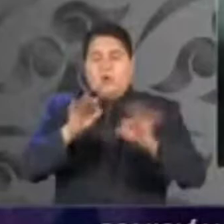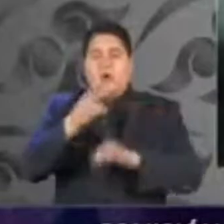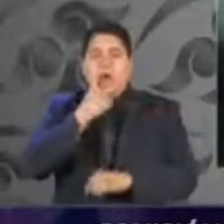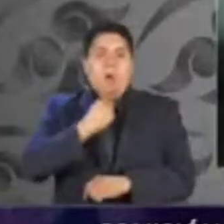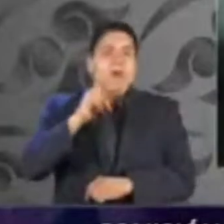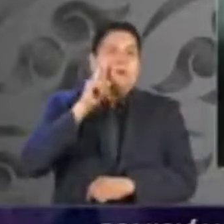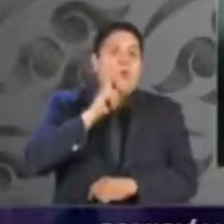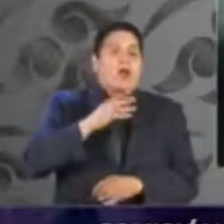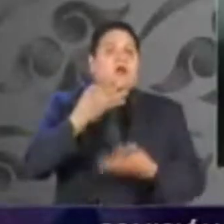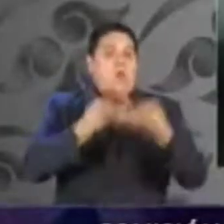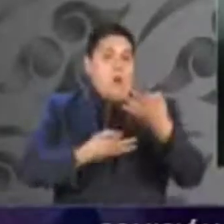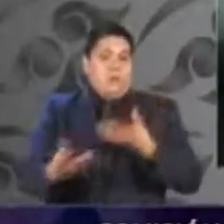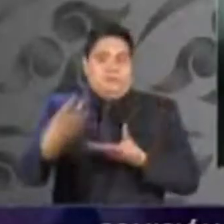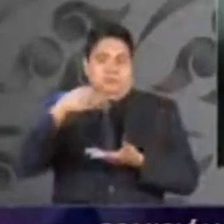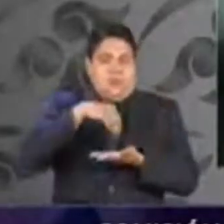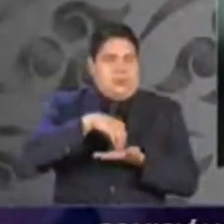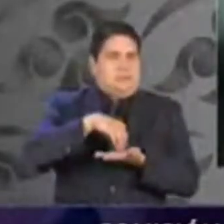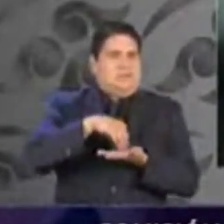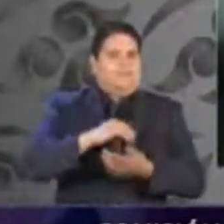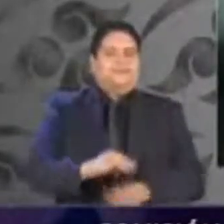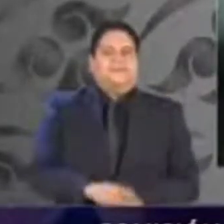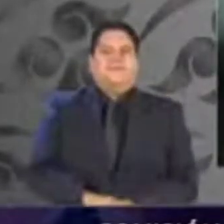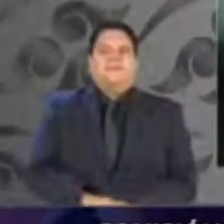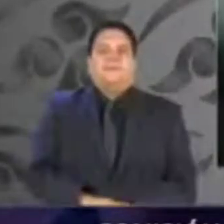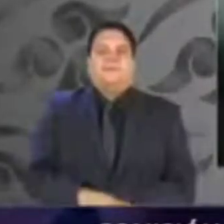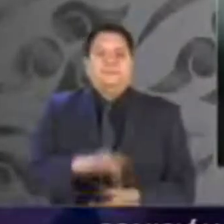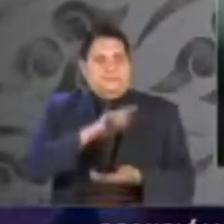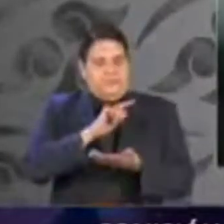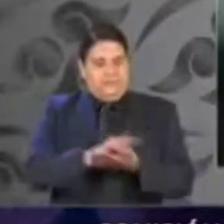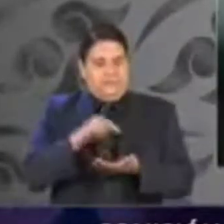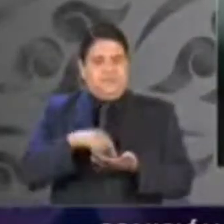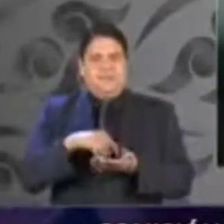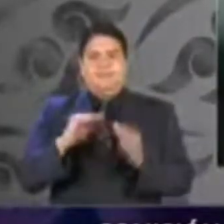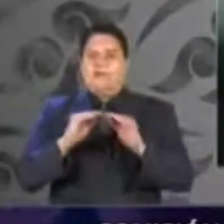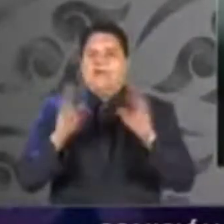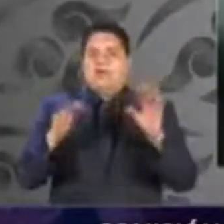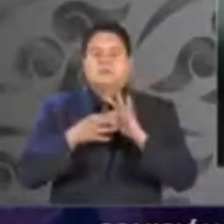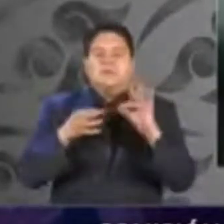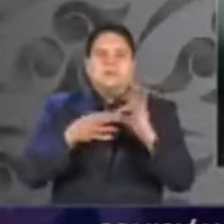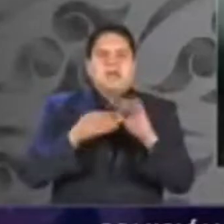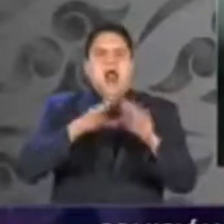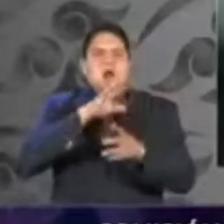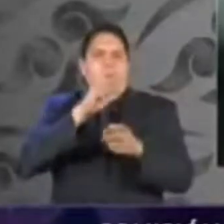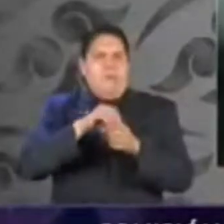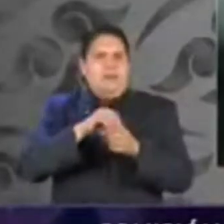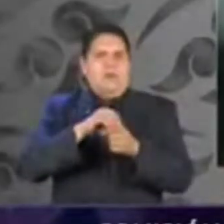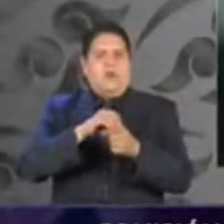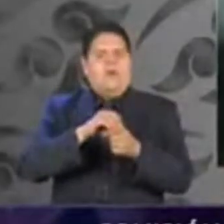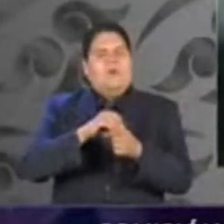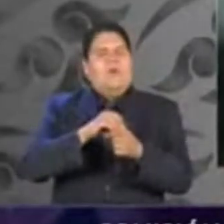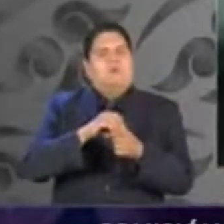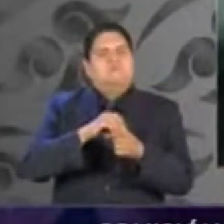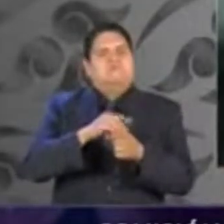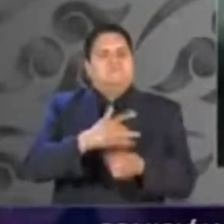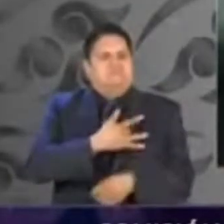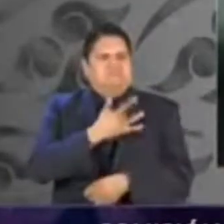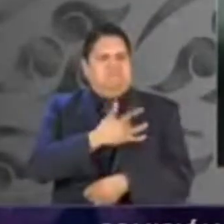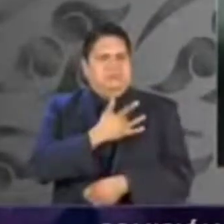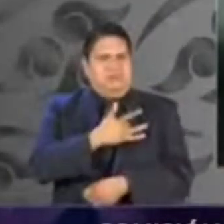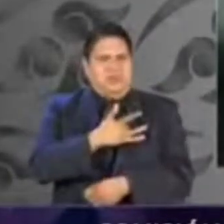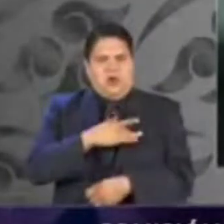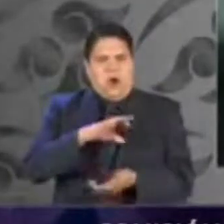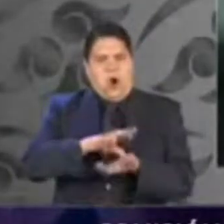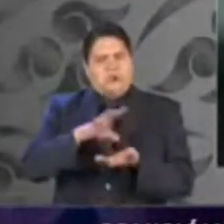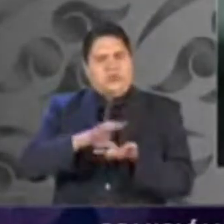en la materia. Además, la ley no refleja el espíritu garantista de la reforma constitucional